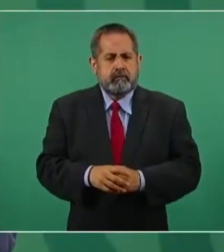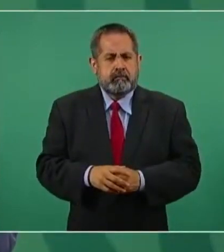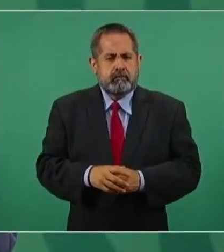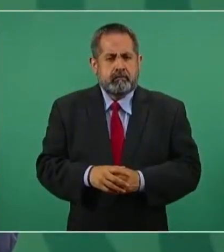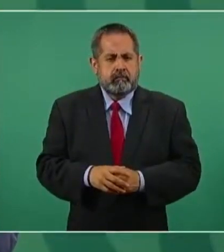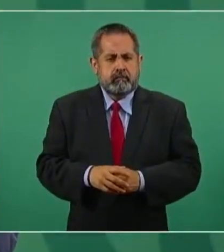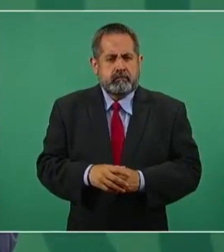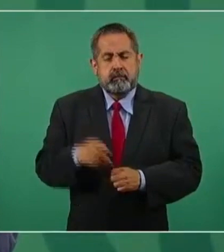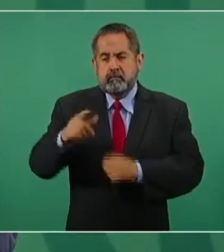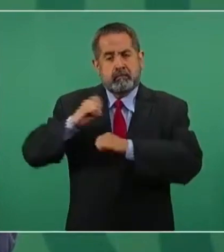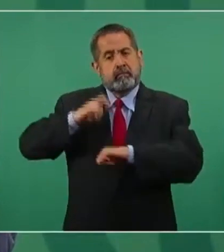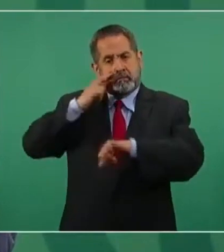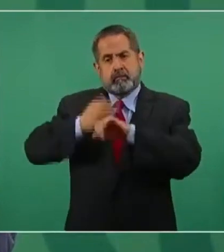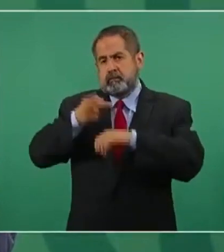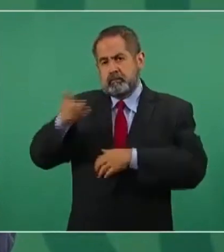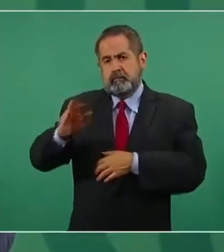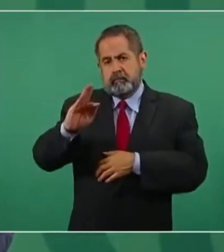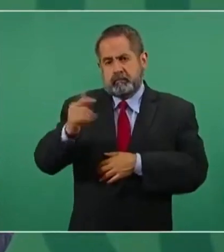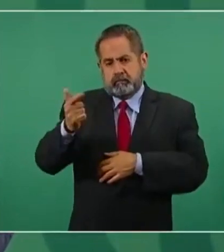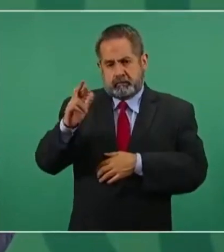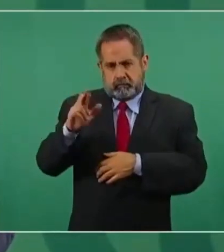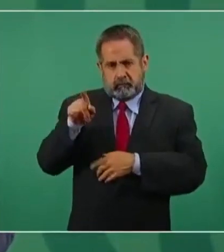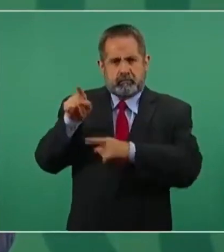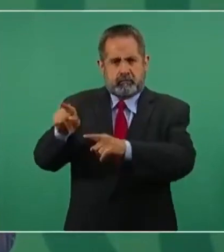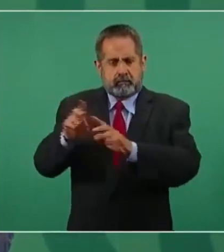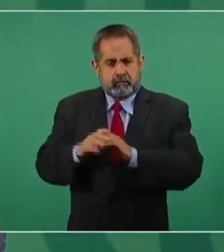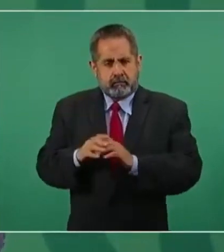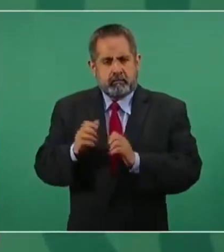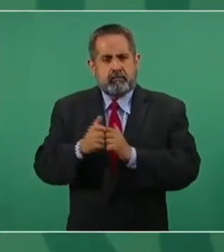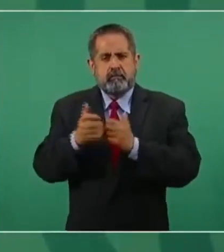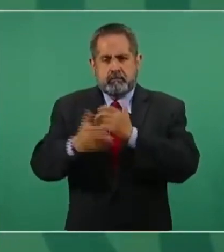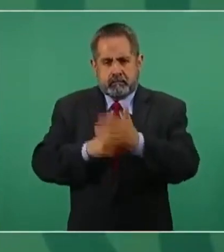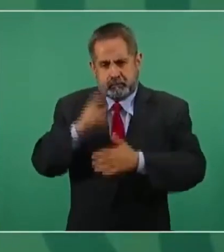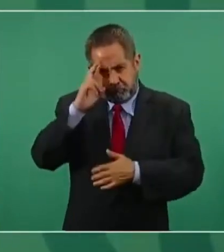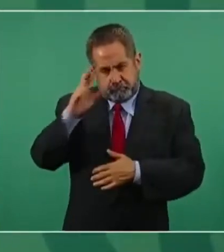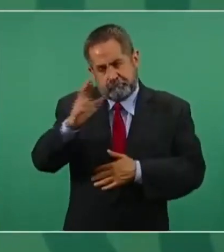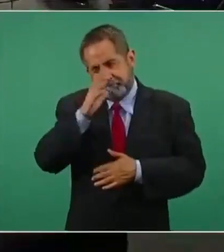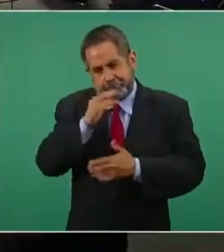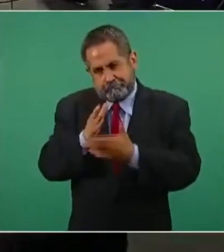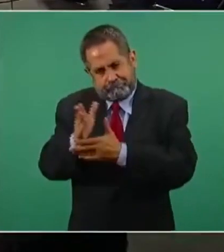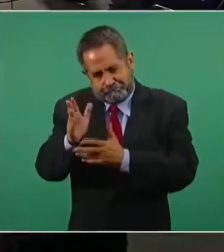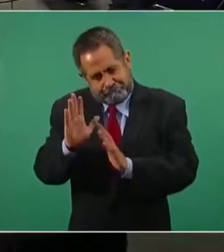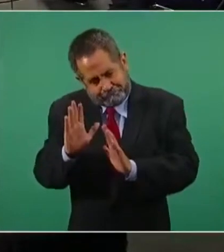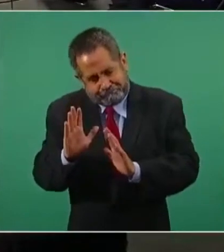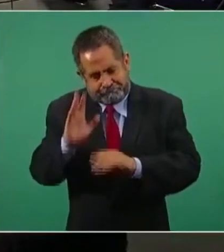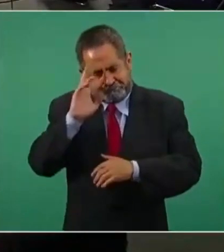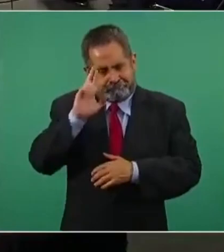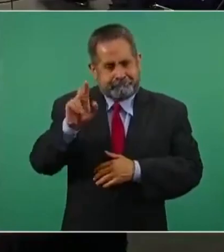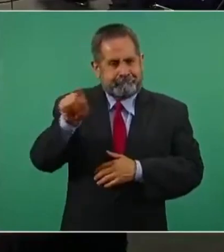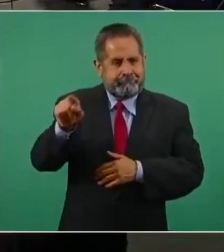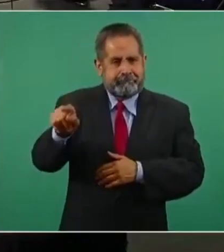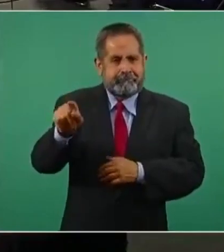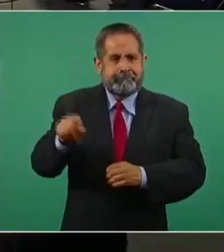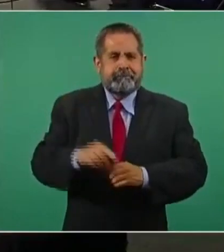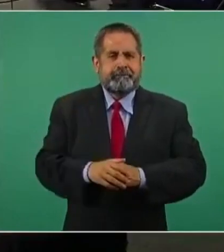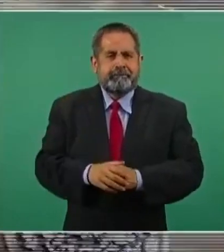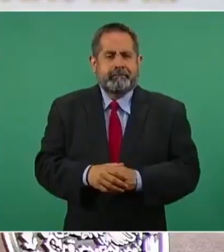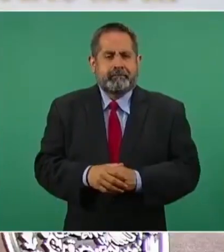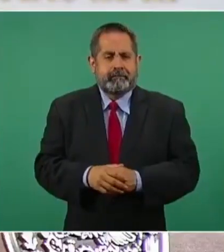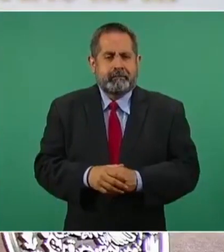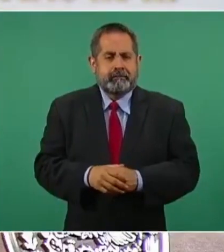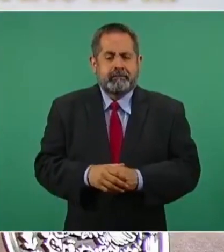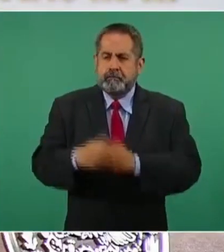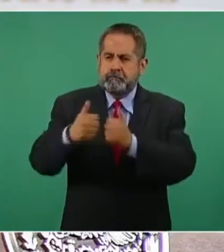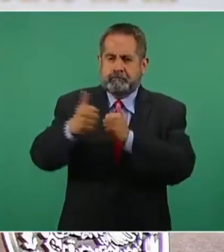Lo atiende la fiscalía respetuosamente, porque también hay